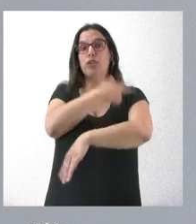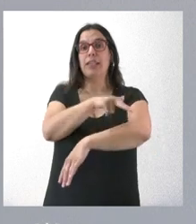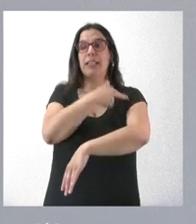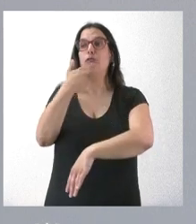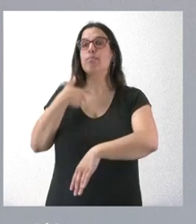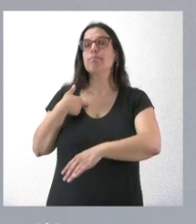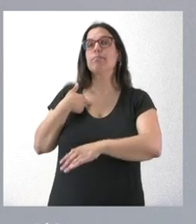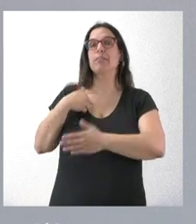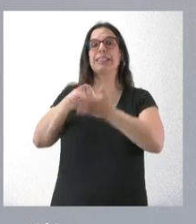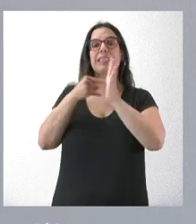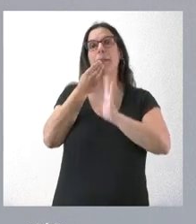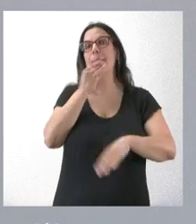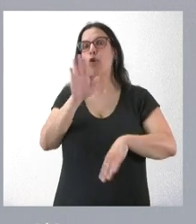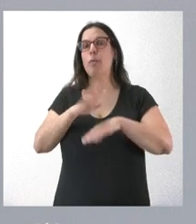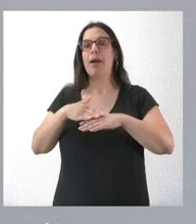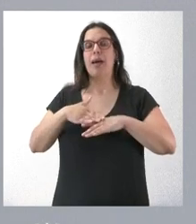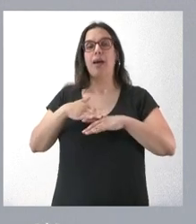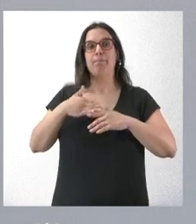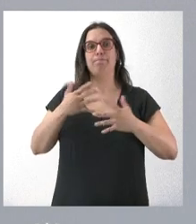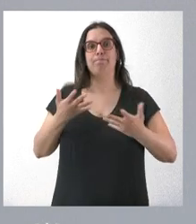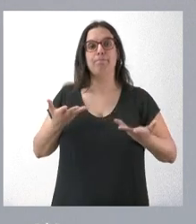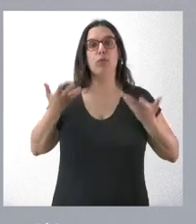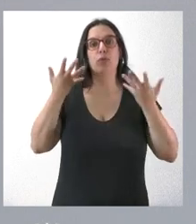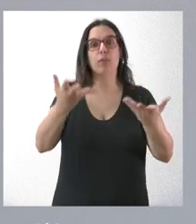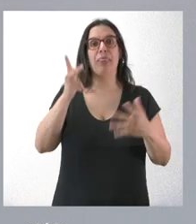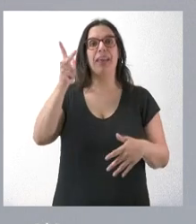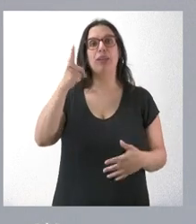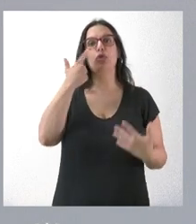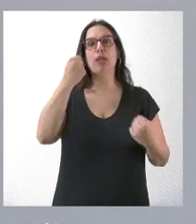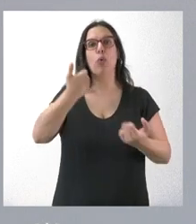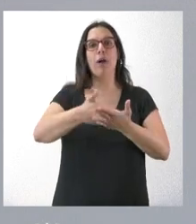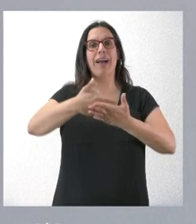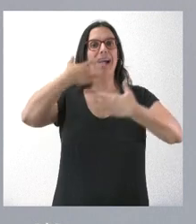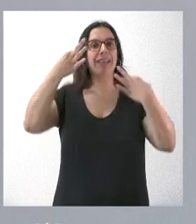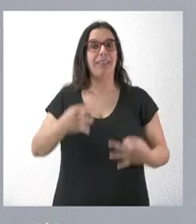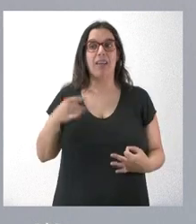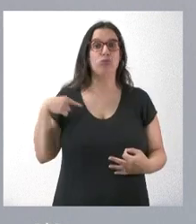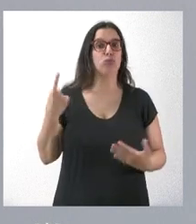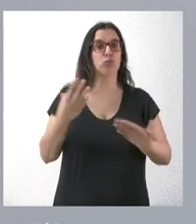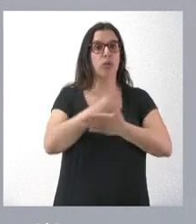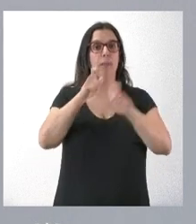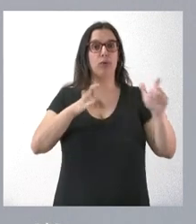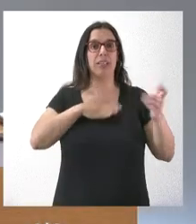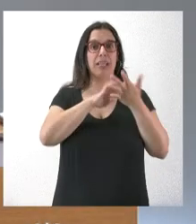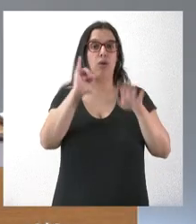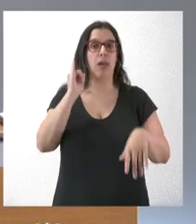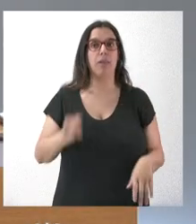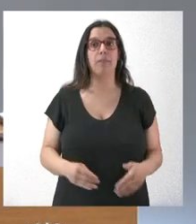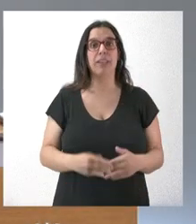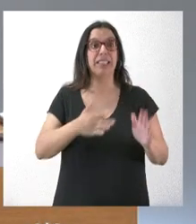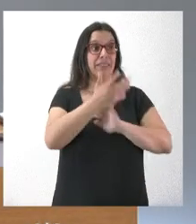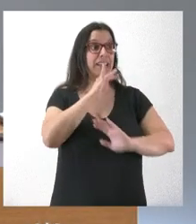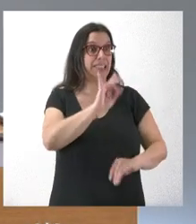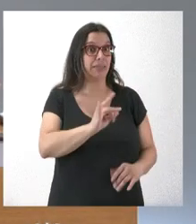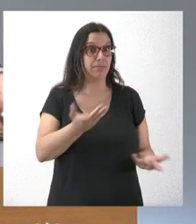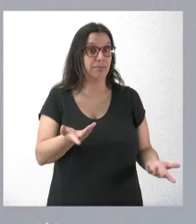es el mejor mecanismo para garantizar ese objetivo último, que es el derecho a la salud, que tienen todos los ciudadanos de Castilla y León. Eso es que sí, entonces, ¿no?